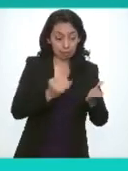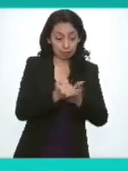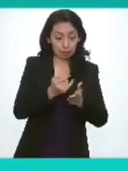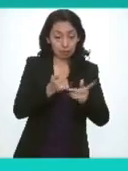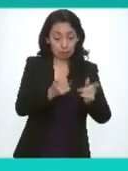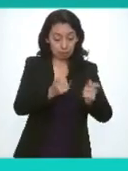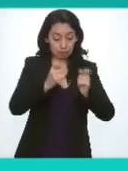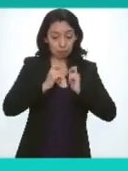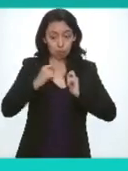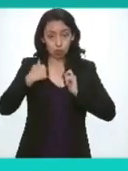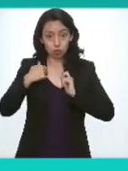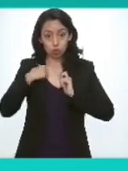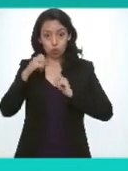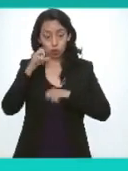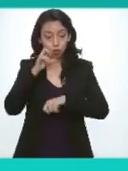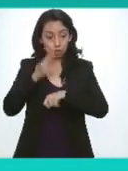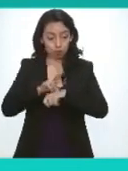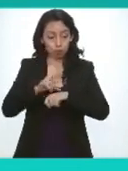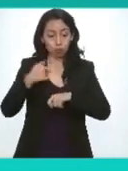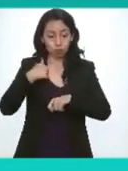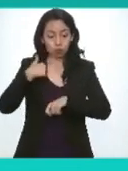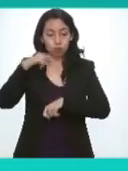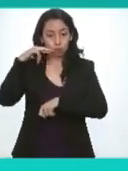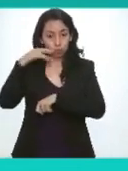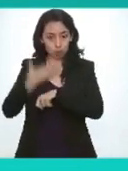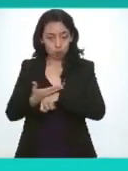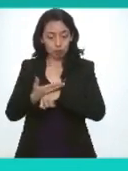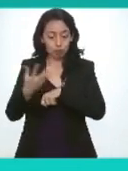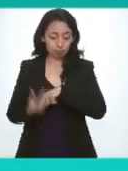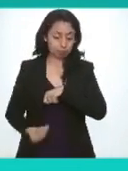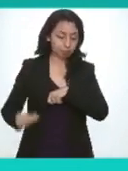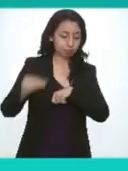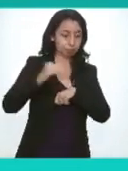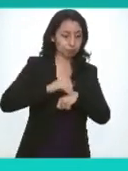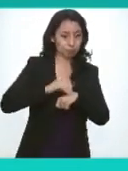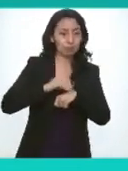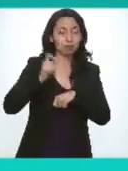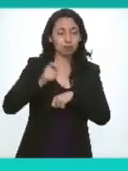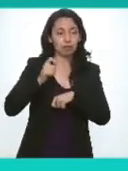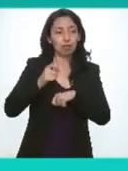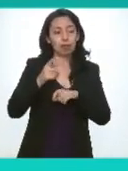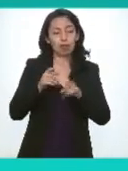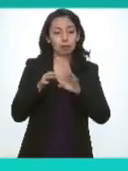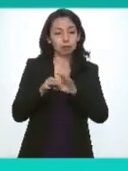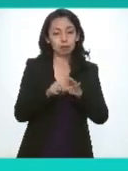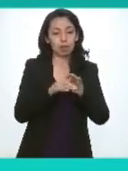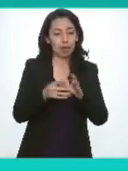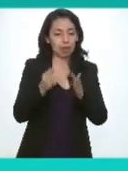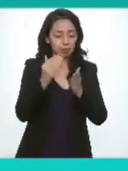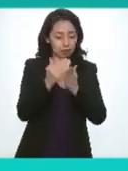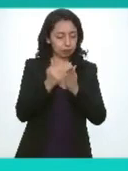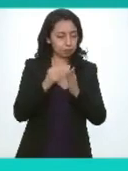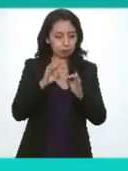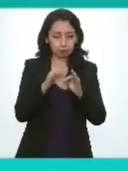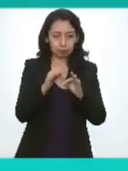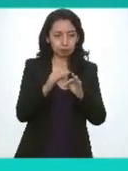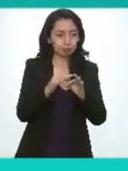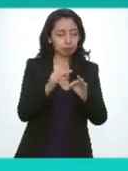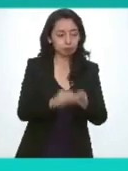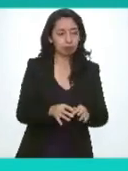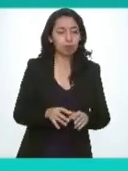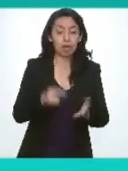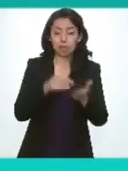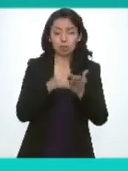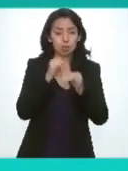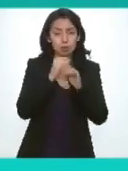asuman una coordinación pues tendrán la responsabilidad adicional pues de mantener al día la gaceta para que funcione digo no es